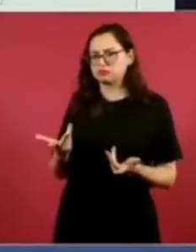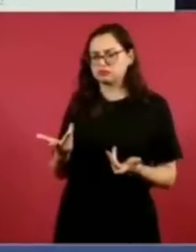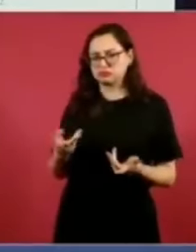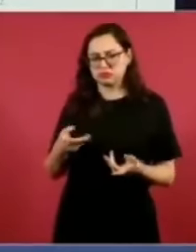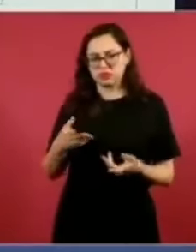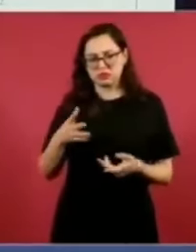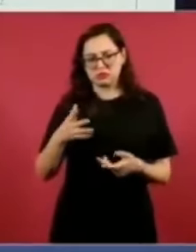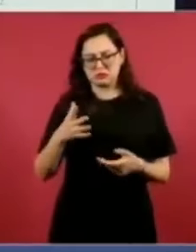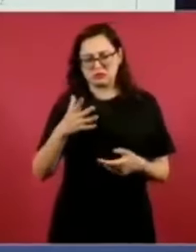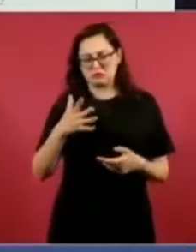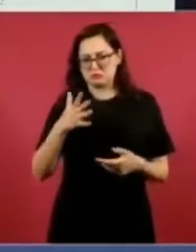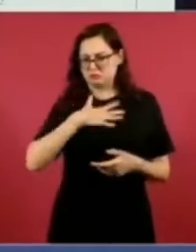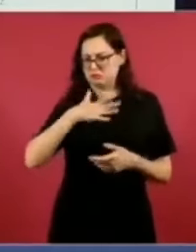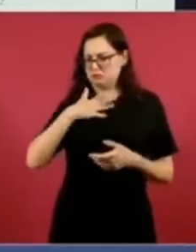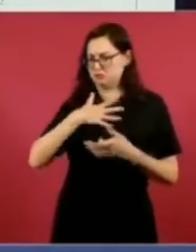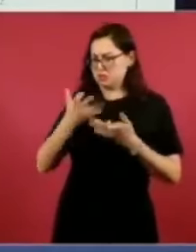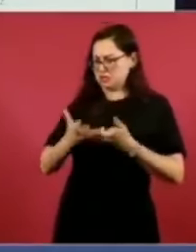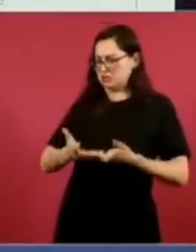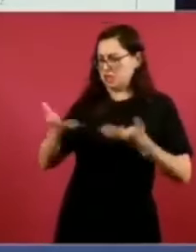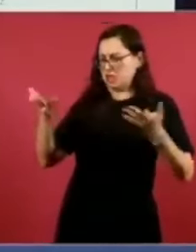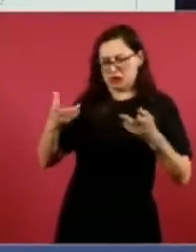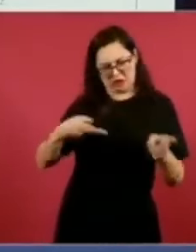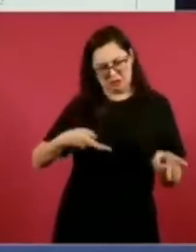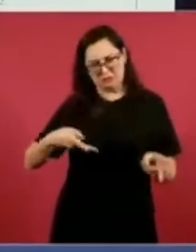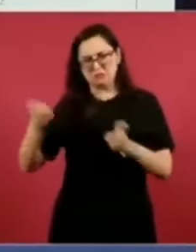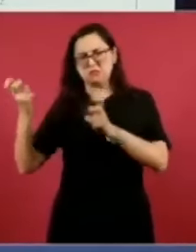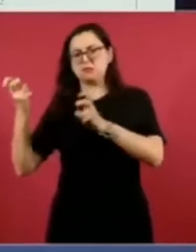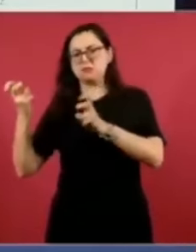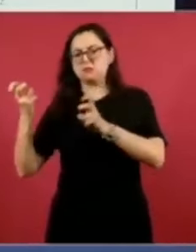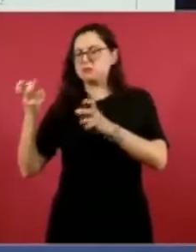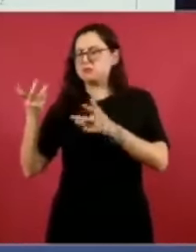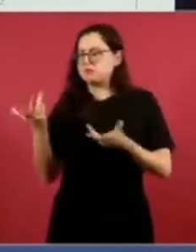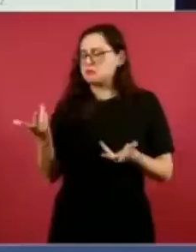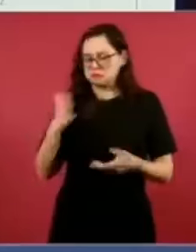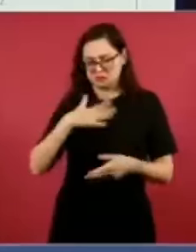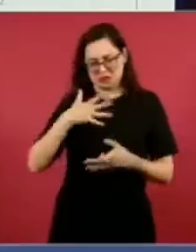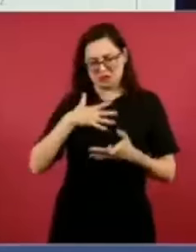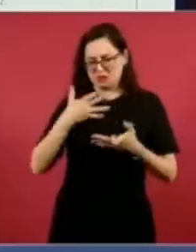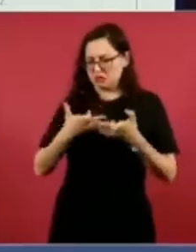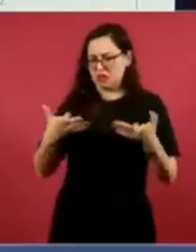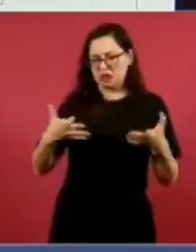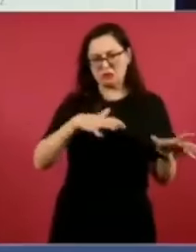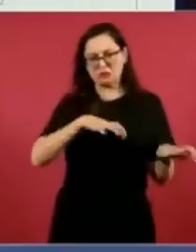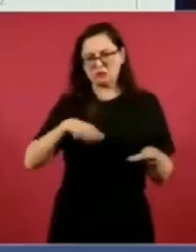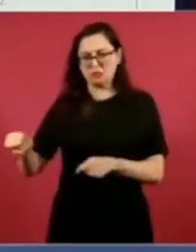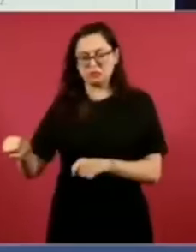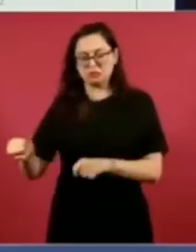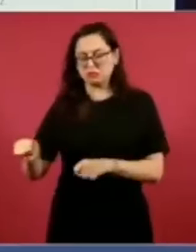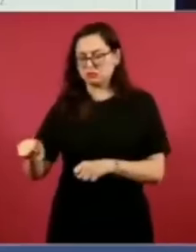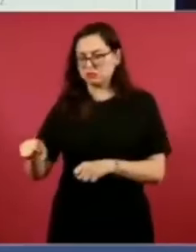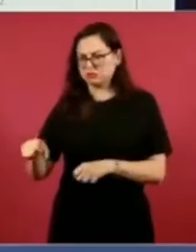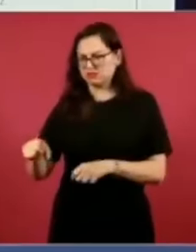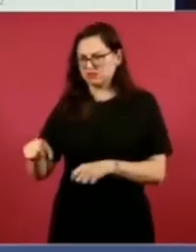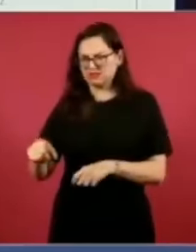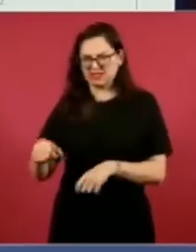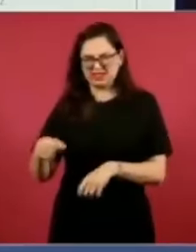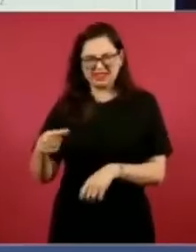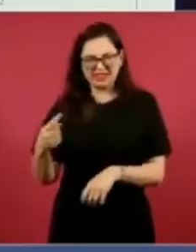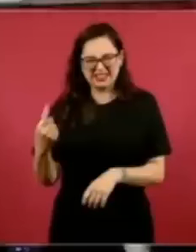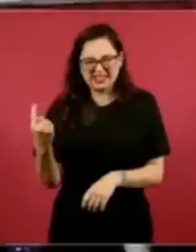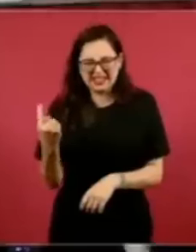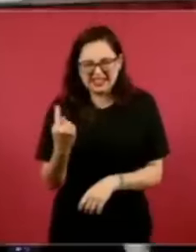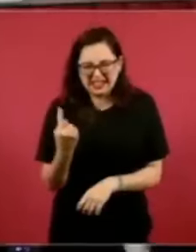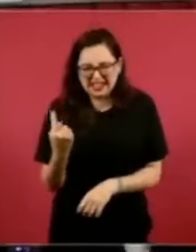expropiación, fíjense, yo no lo creía, en